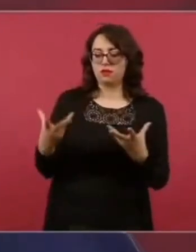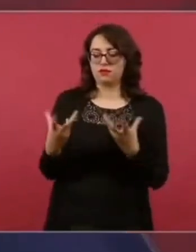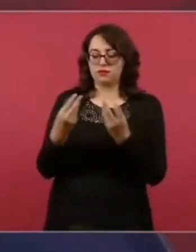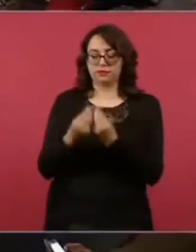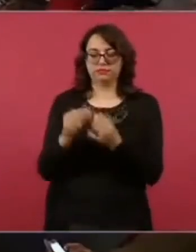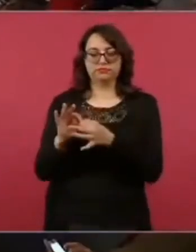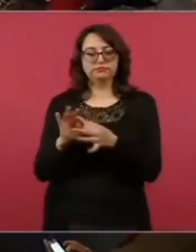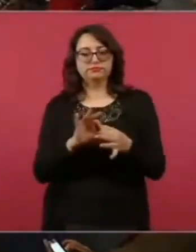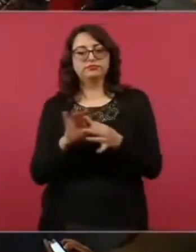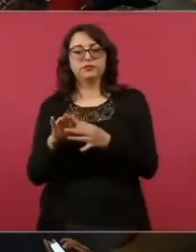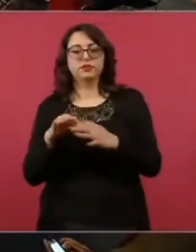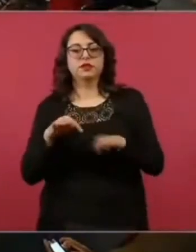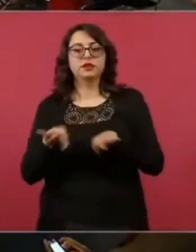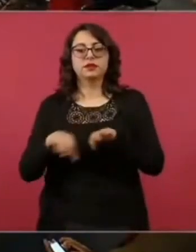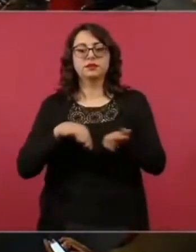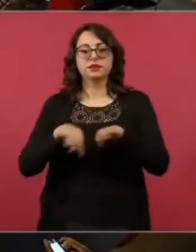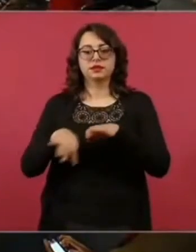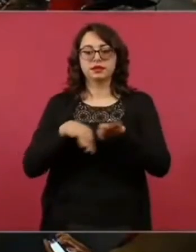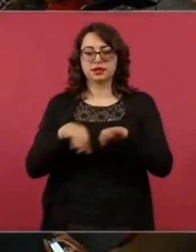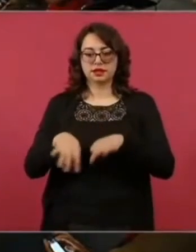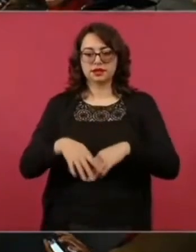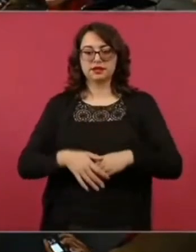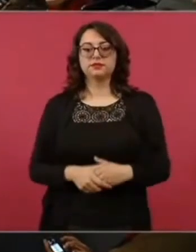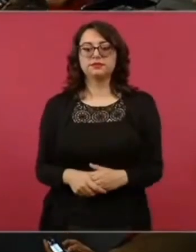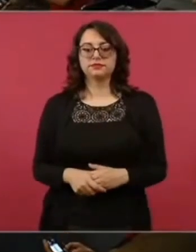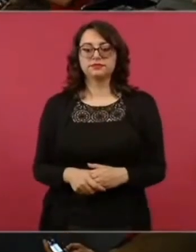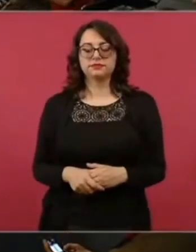Y luego, pues ya,